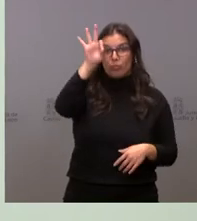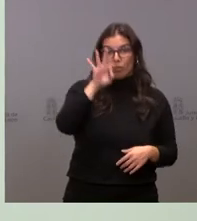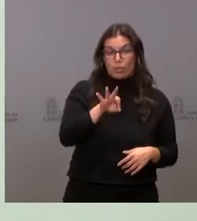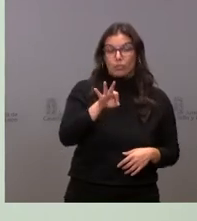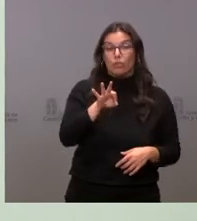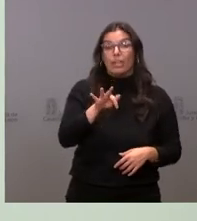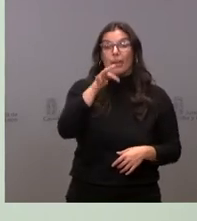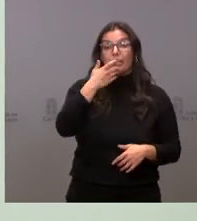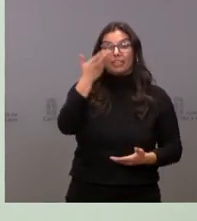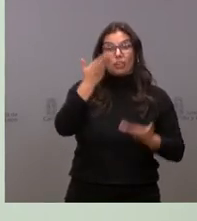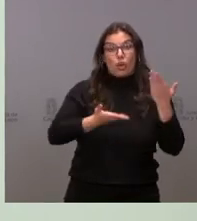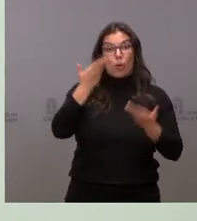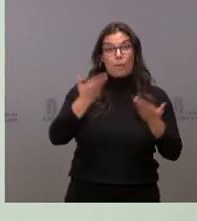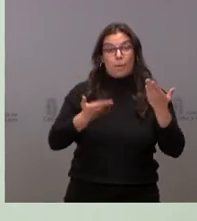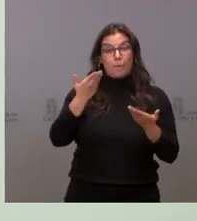además,